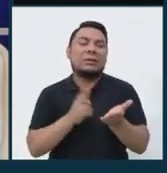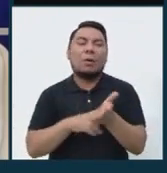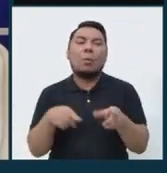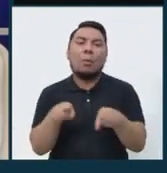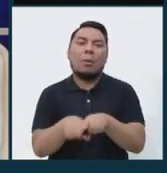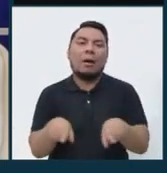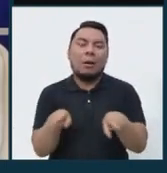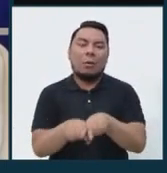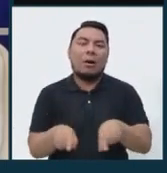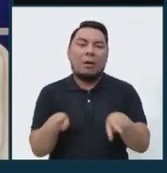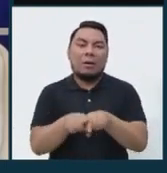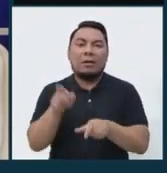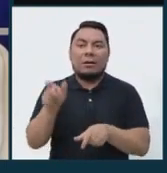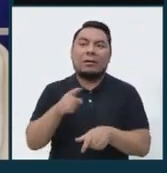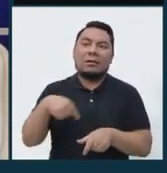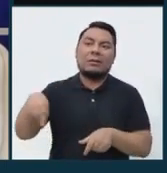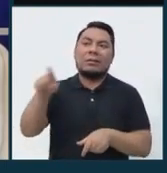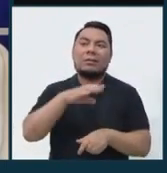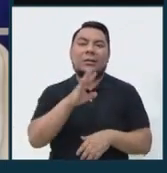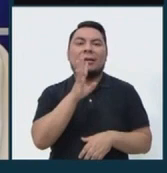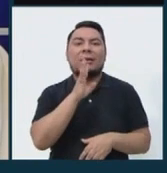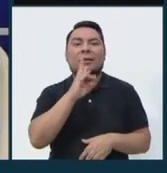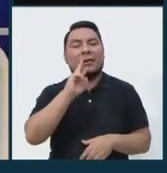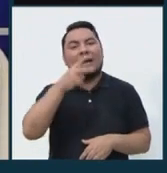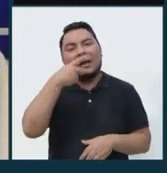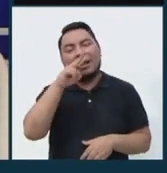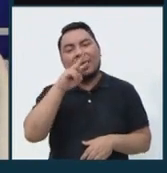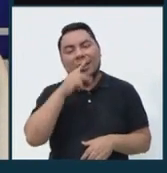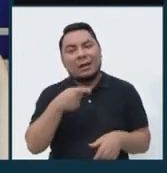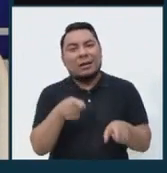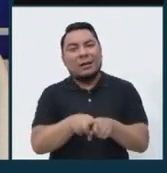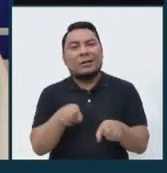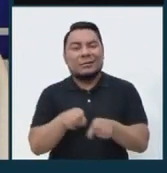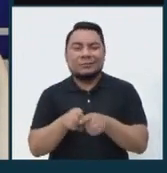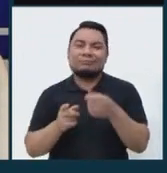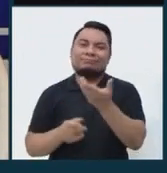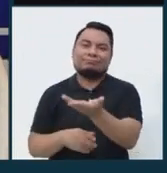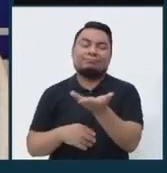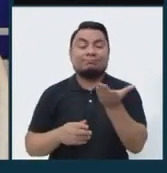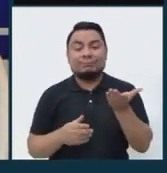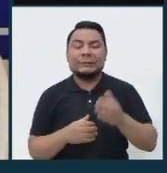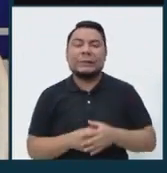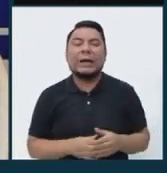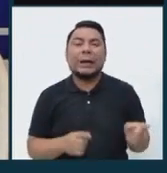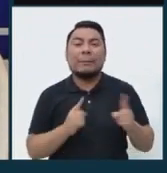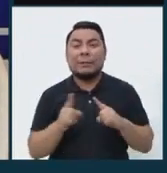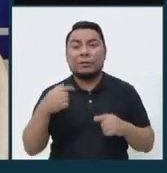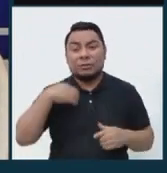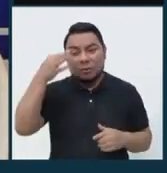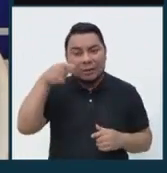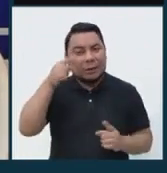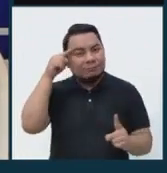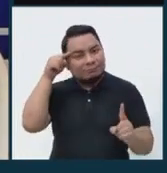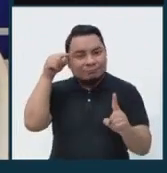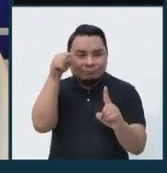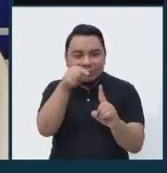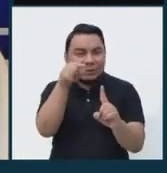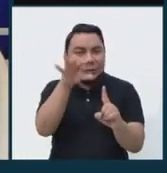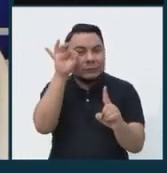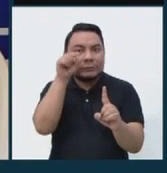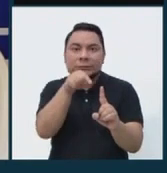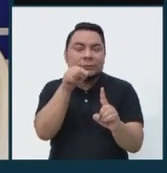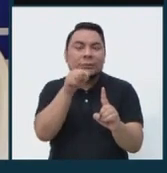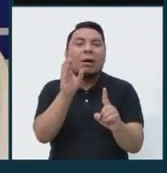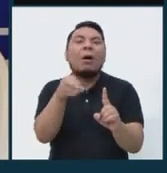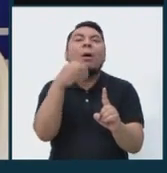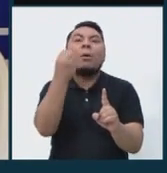mismo que todos los candidatos, los que estamos postulando, estamos en esa línea. Creo que debemos ir al punto. ¿Cómo